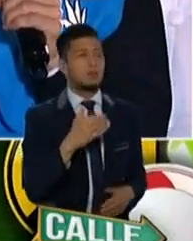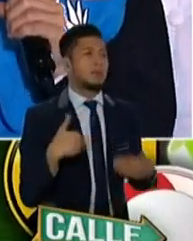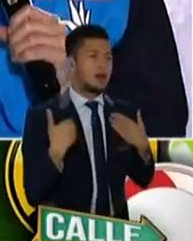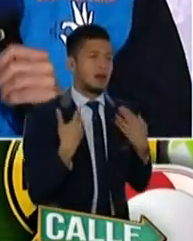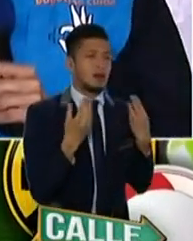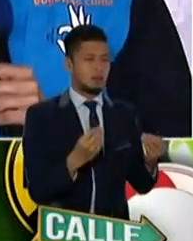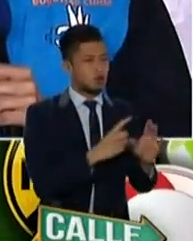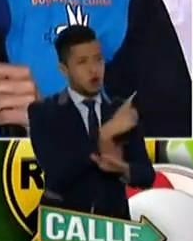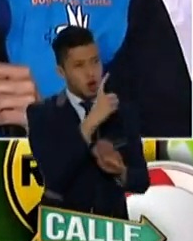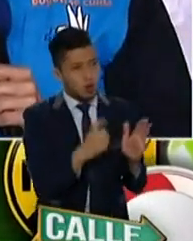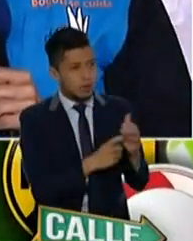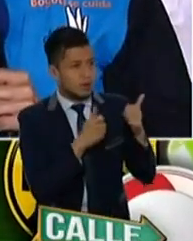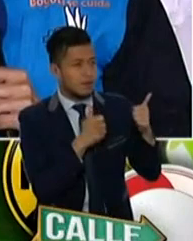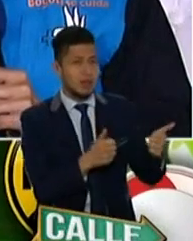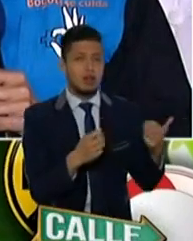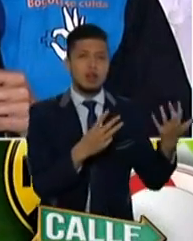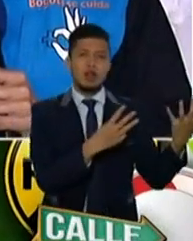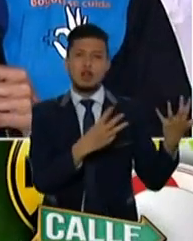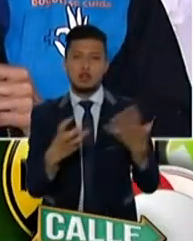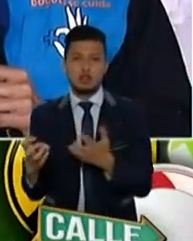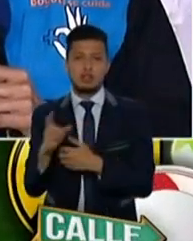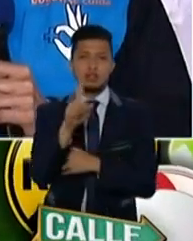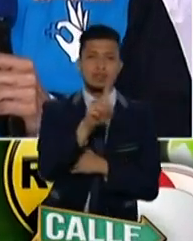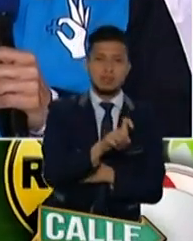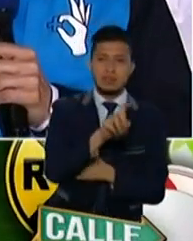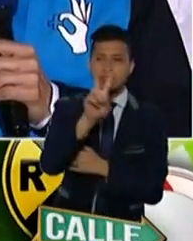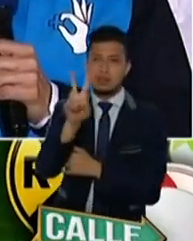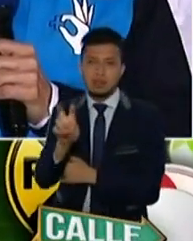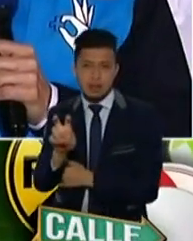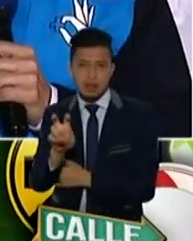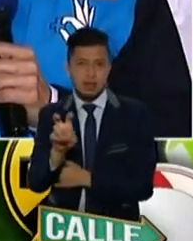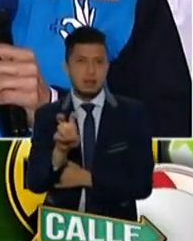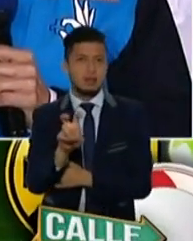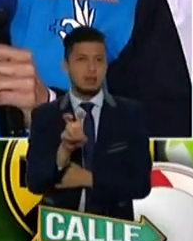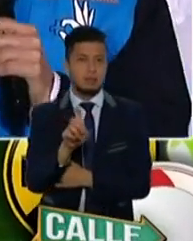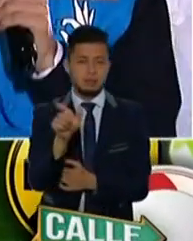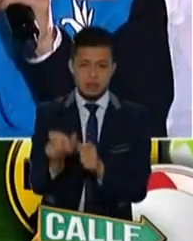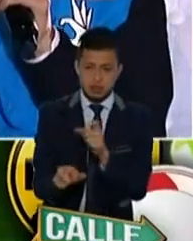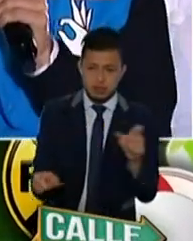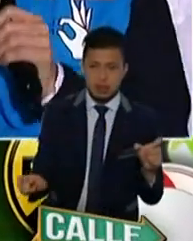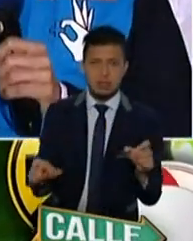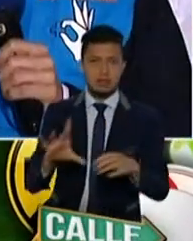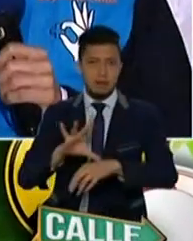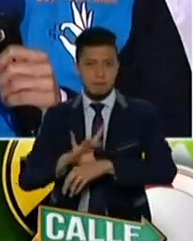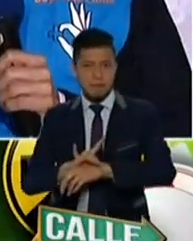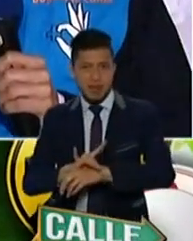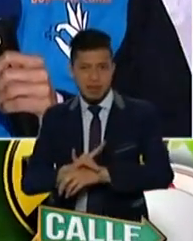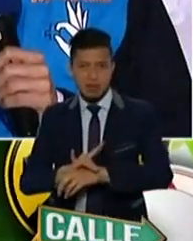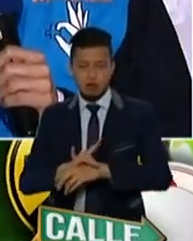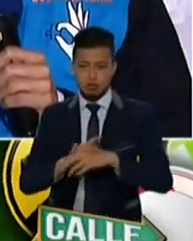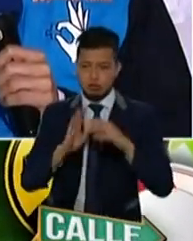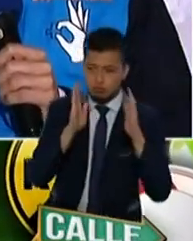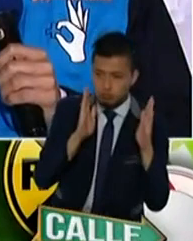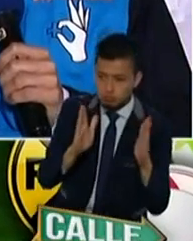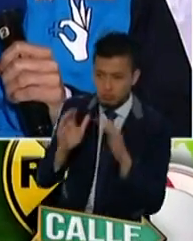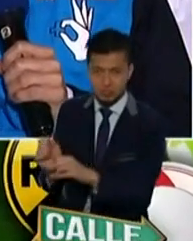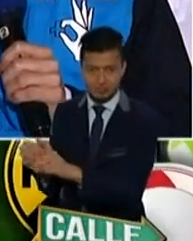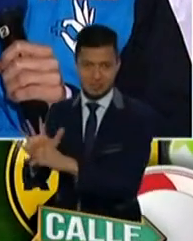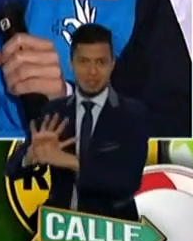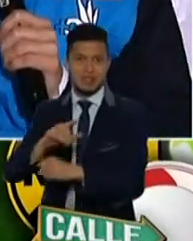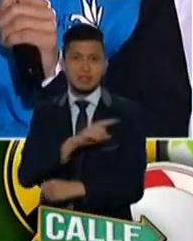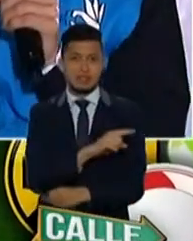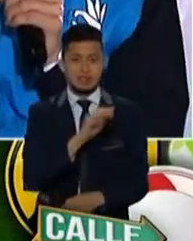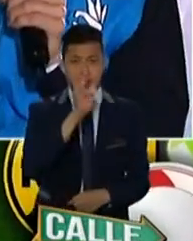bien. Un gran abrazo. 867 miembros del personal médico de primera línea de la Clínica